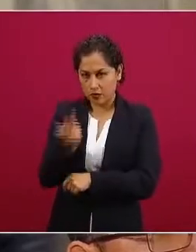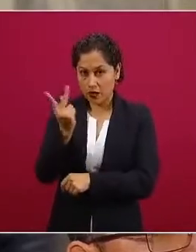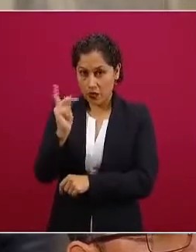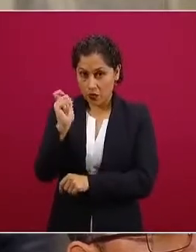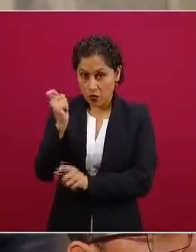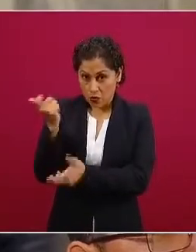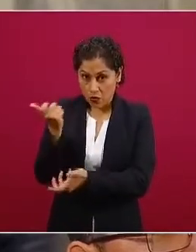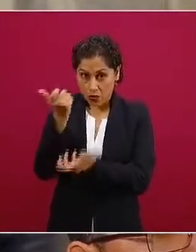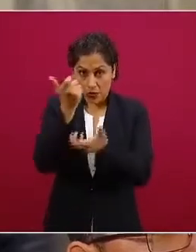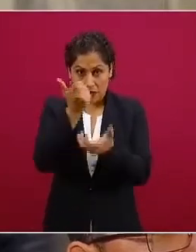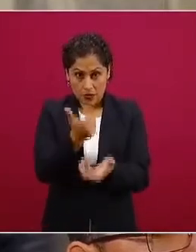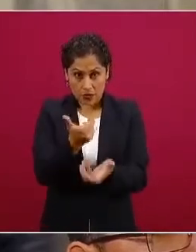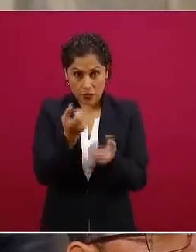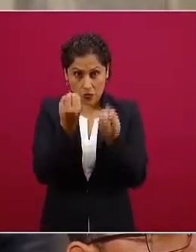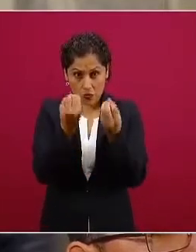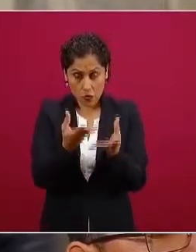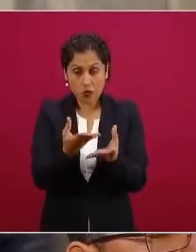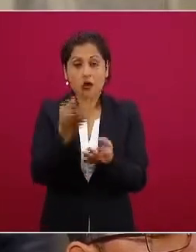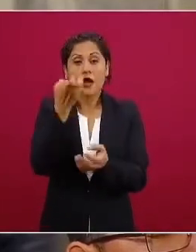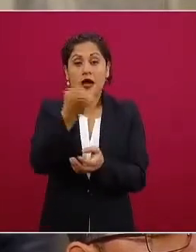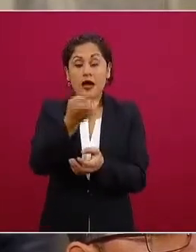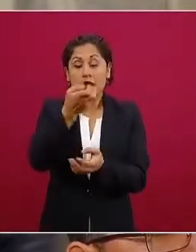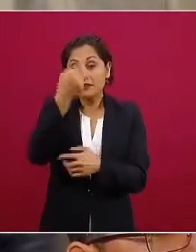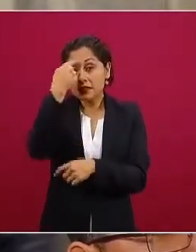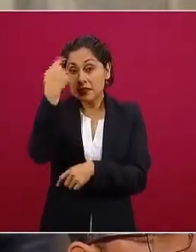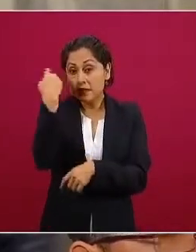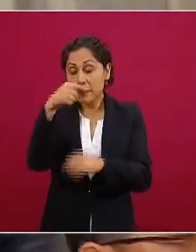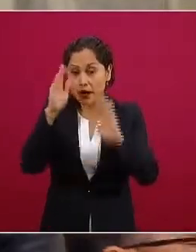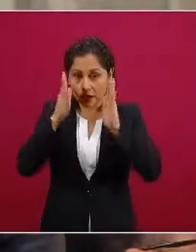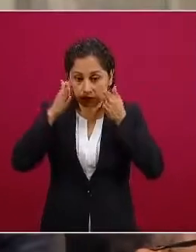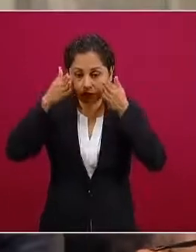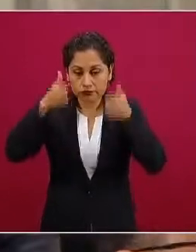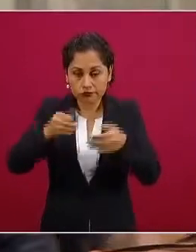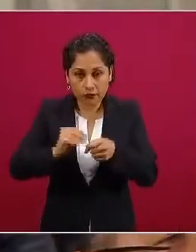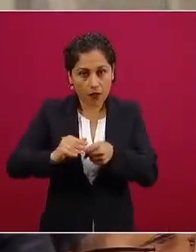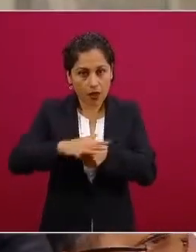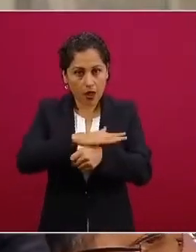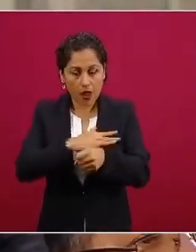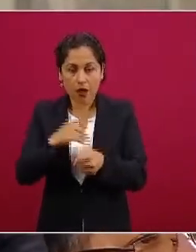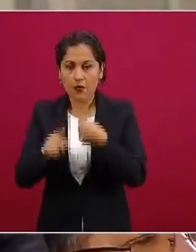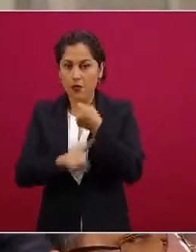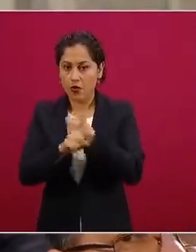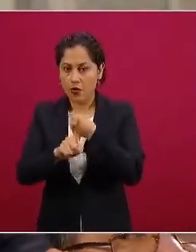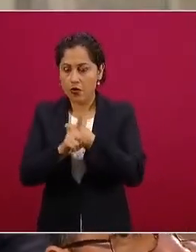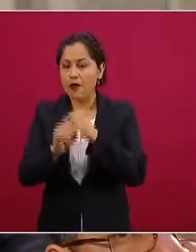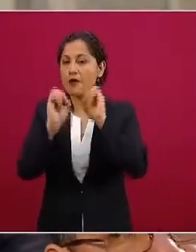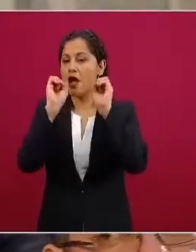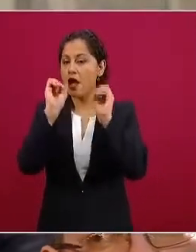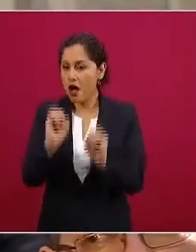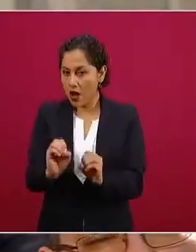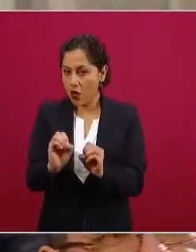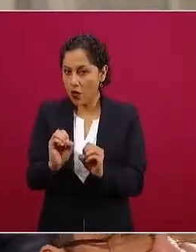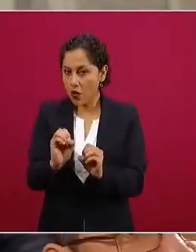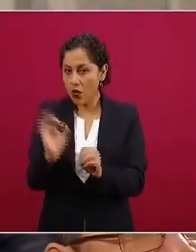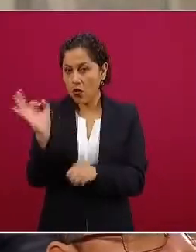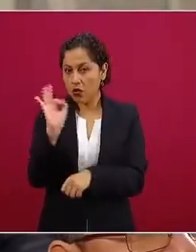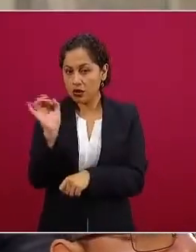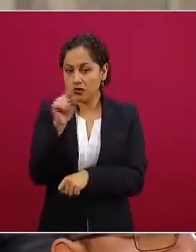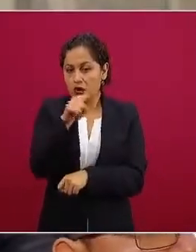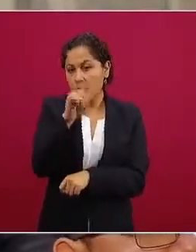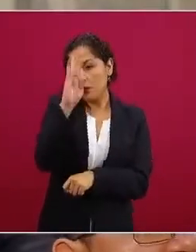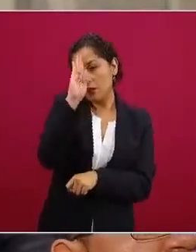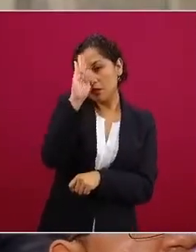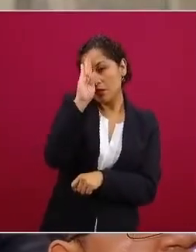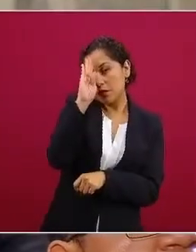para atender esta pandemia o no sé si hasta pueda usted analizar regresar ese recurso